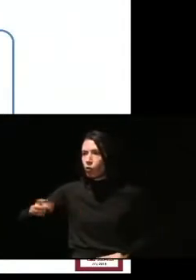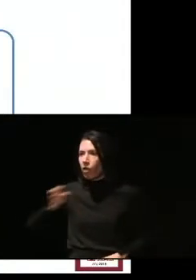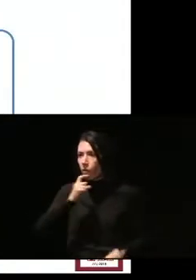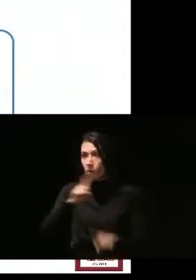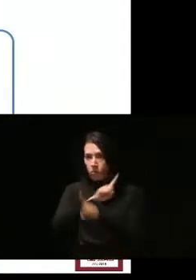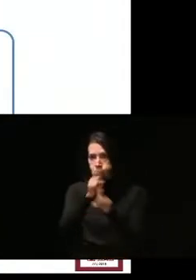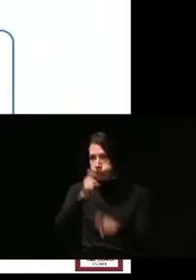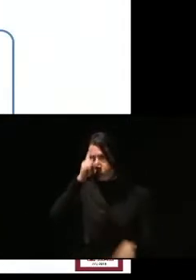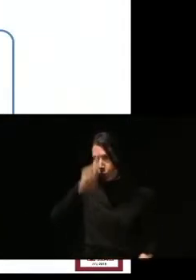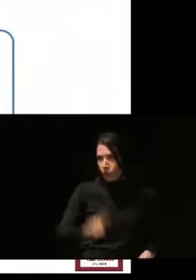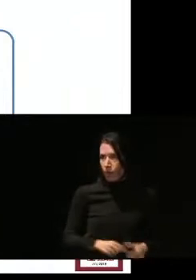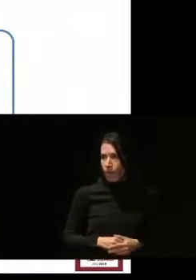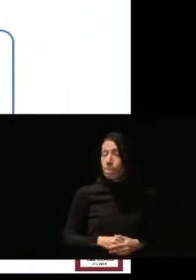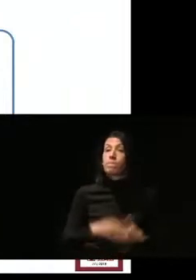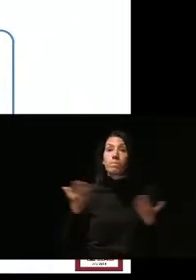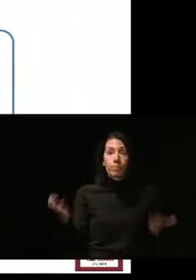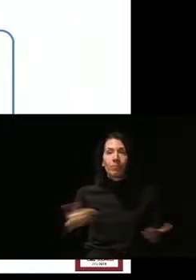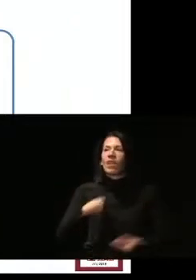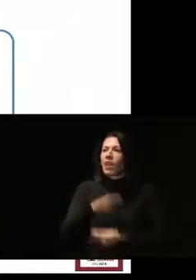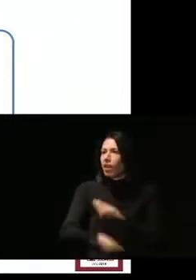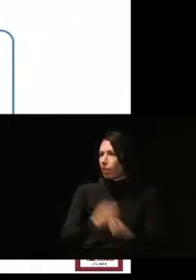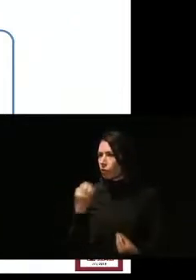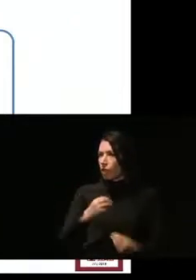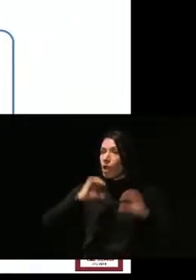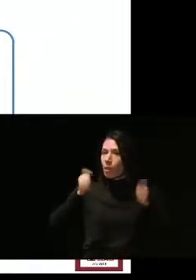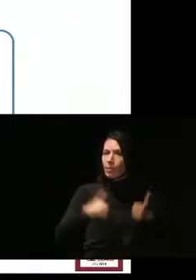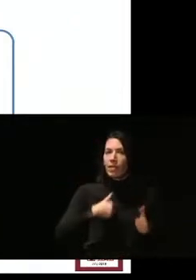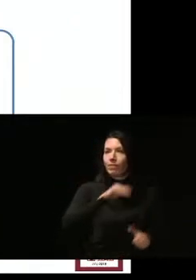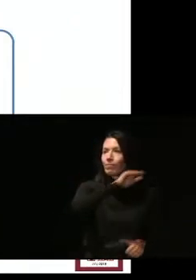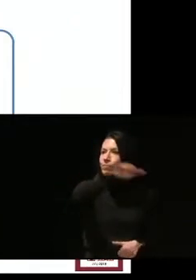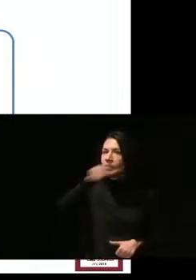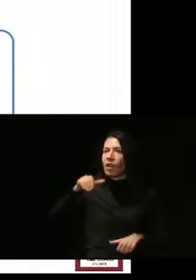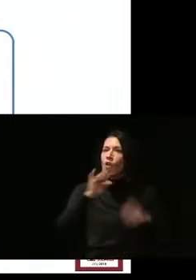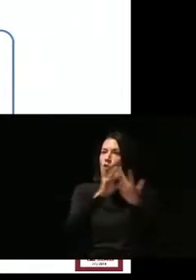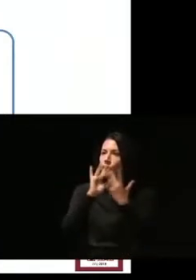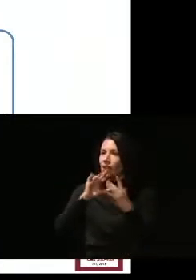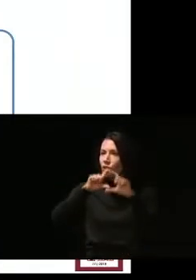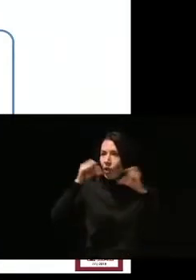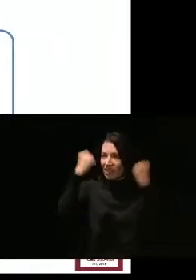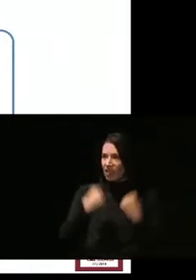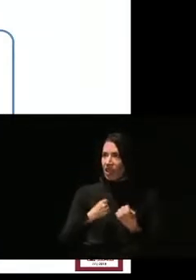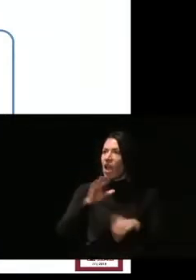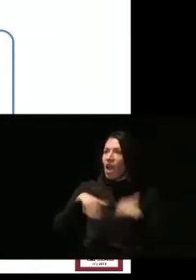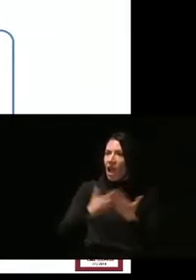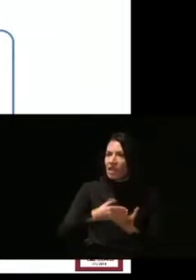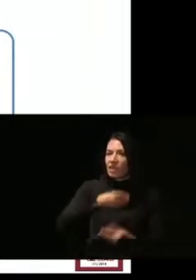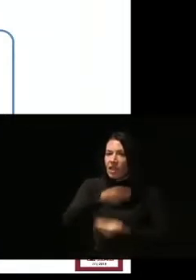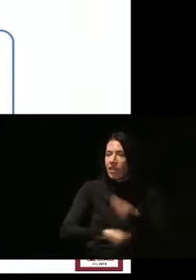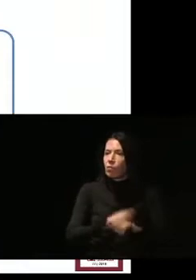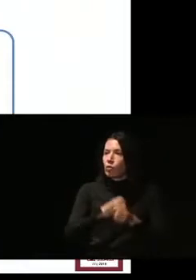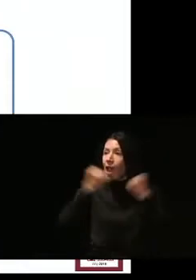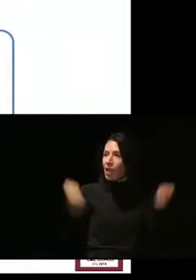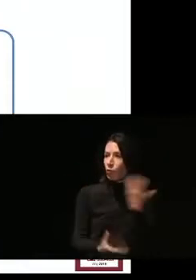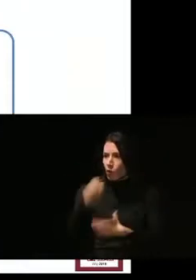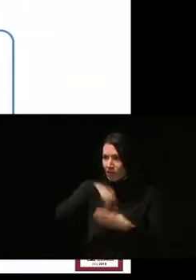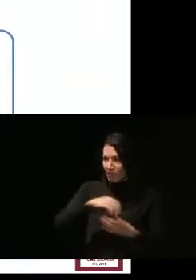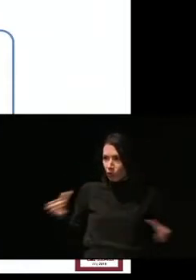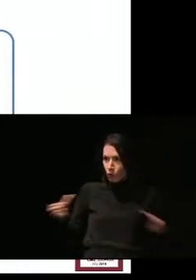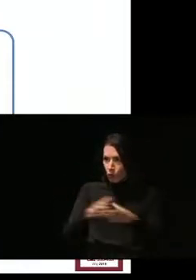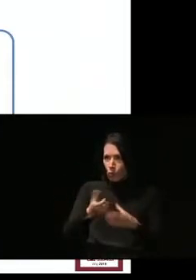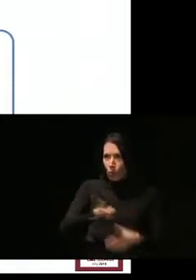Bien, pues, ¿qué se hizo? Empezamos con el contacto con las entidades. Hicimos una serie de actuaciones internas, donde